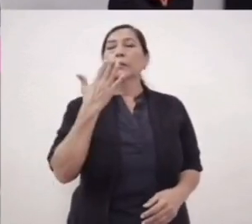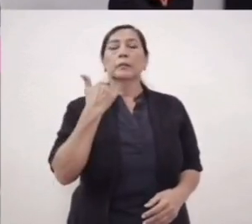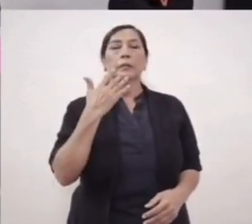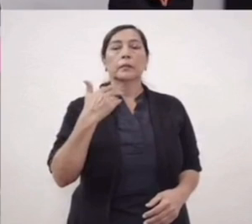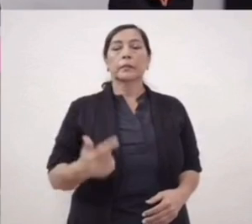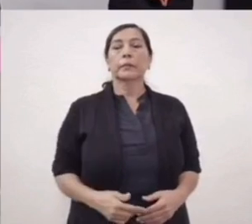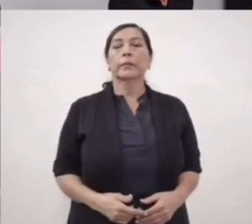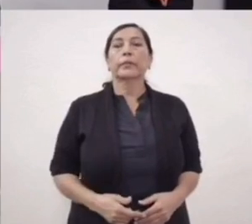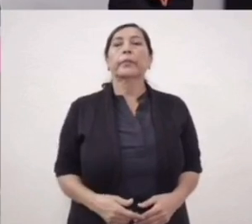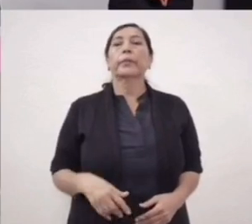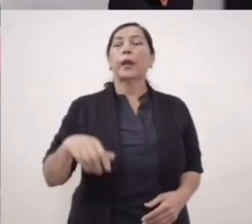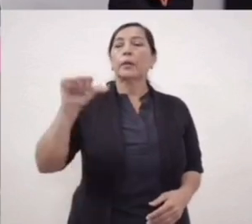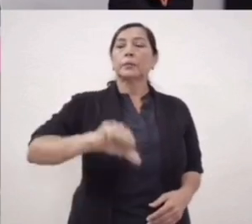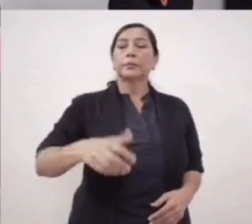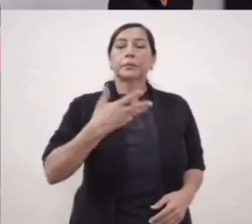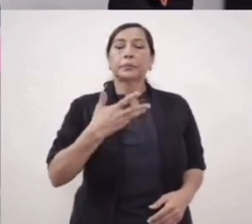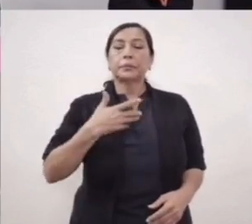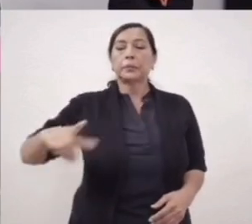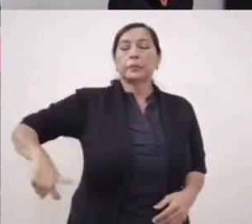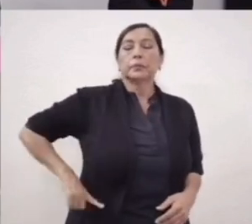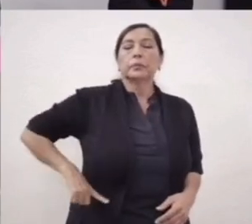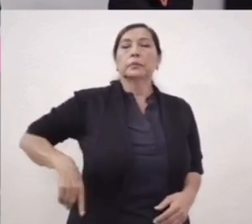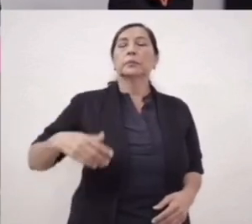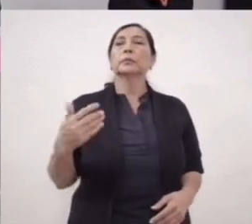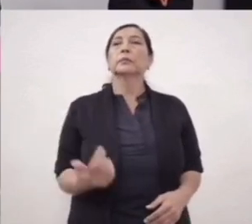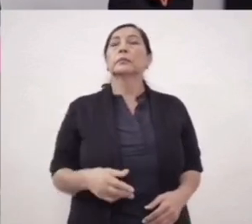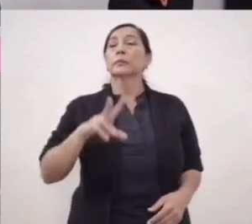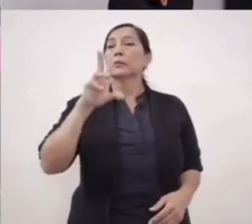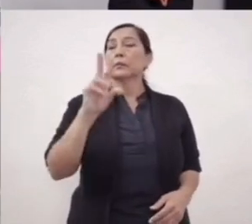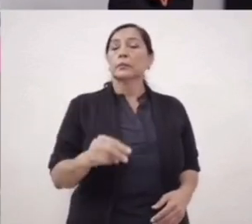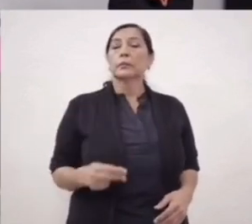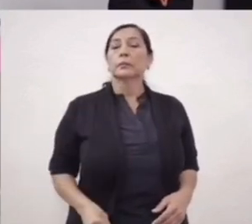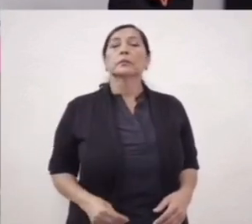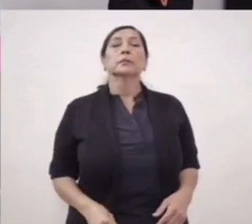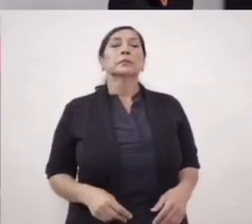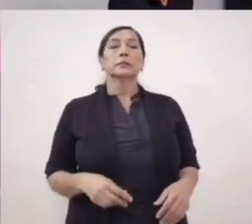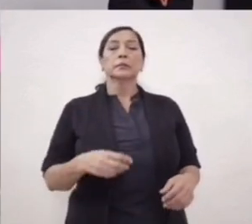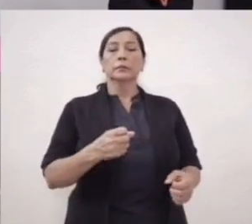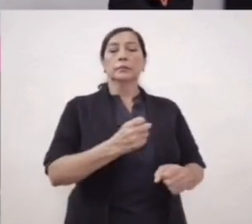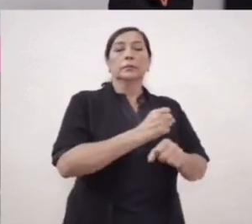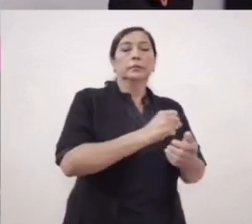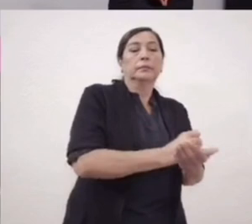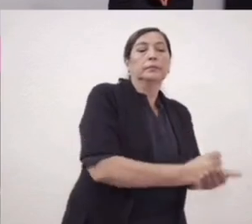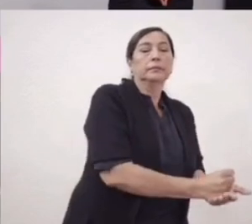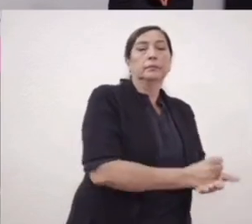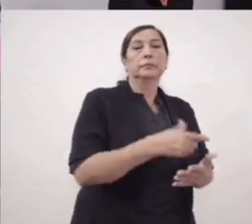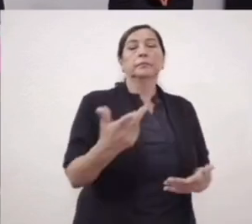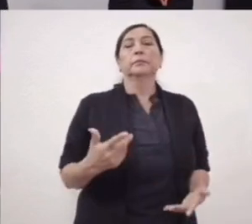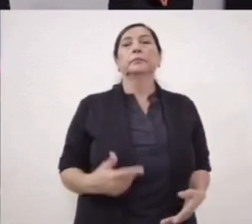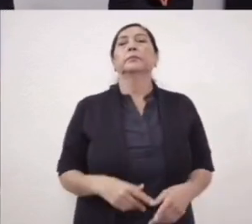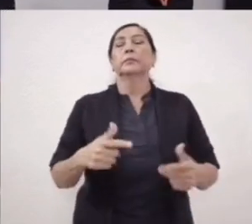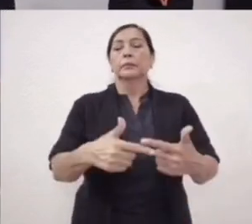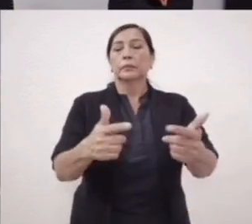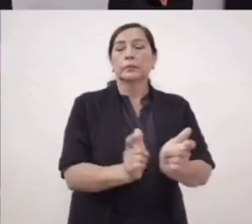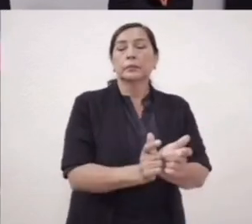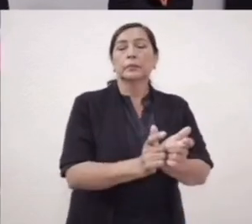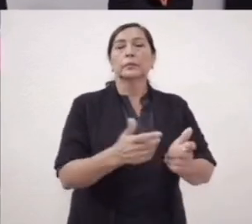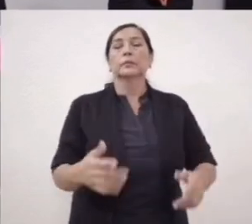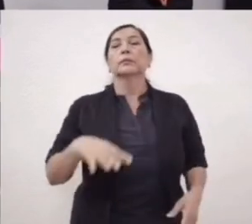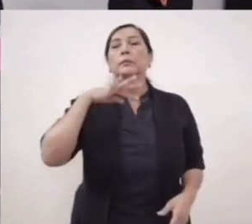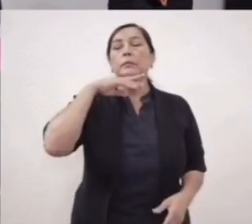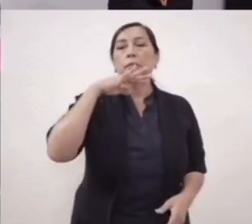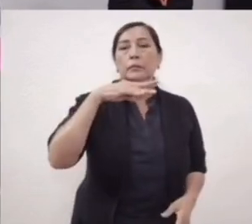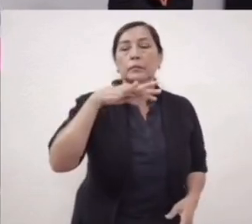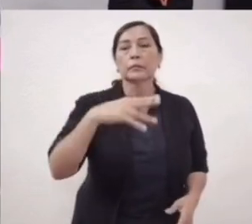que tiene rumbo y que no está sometido a ningún grupo de la delincuencia ni tampoco